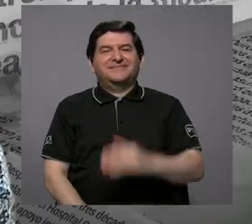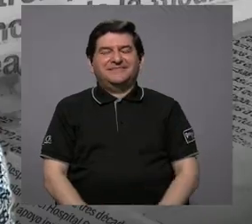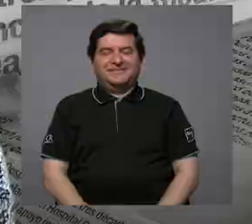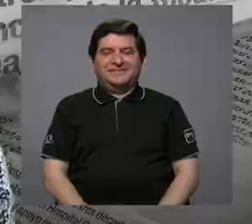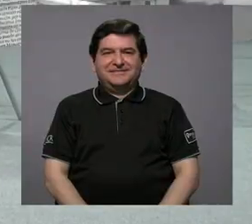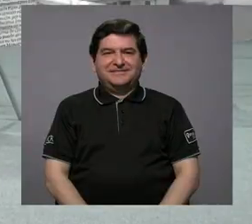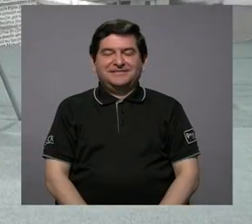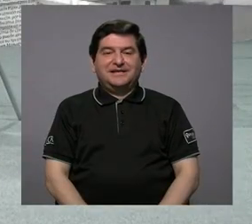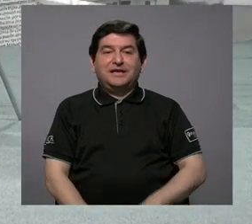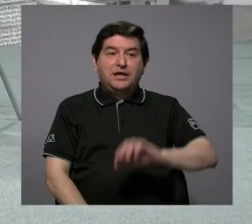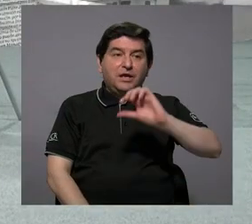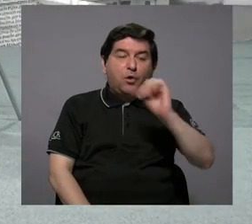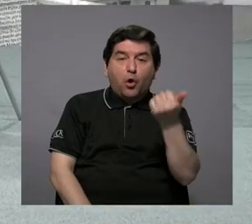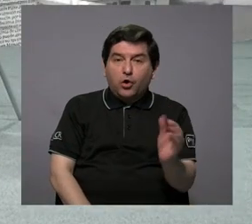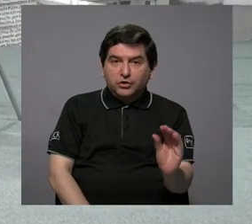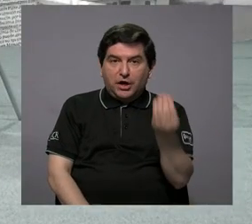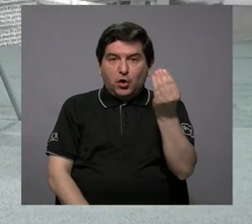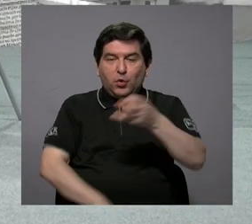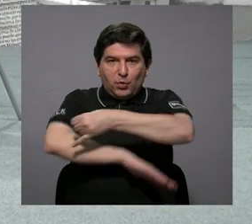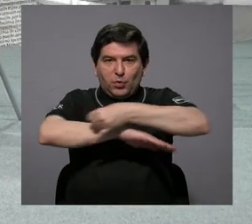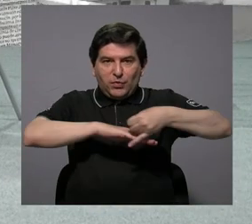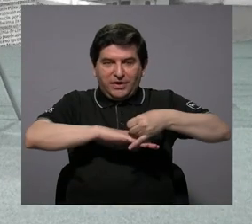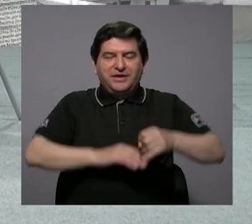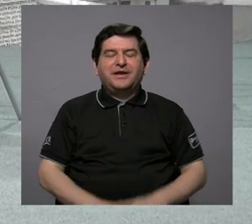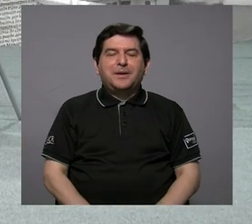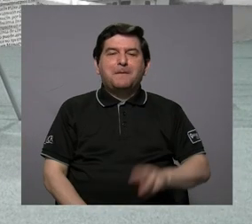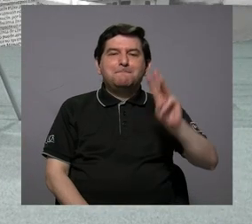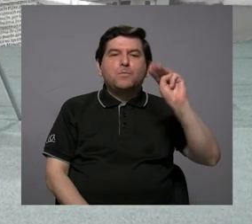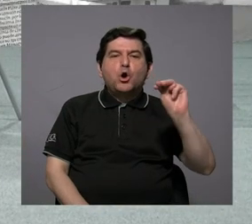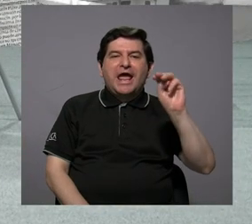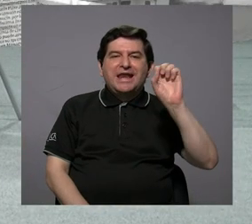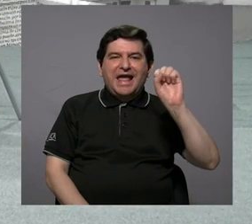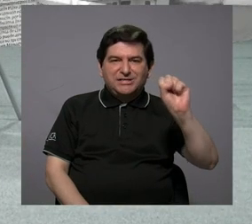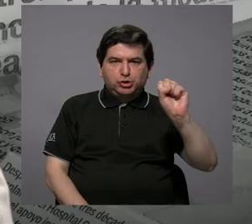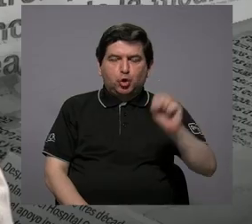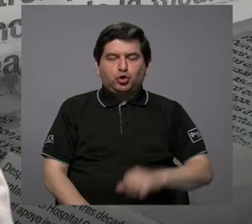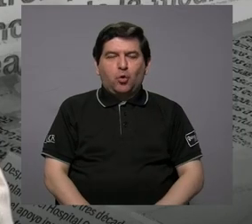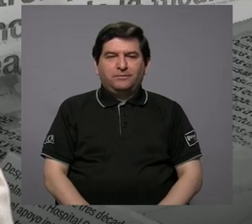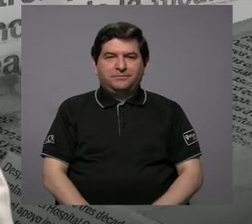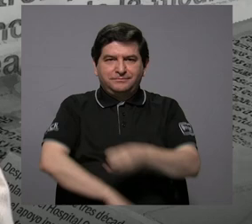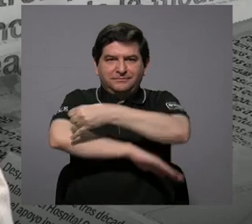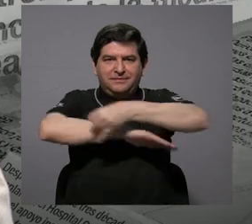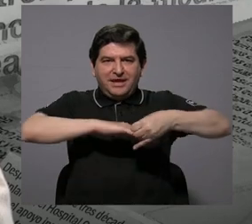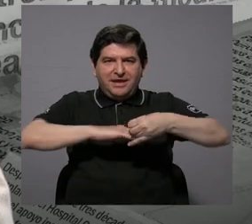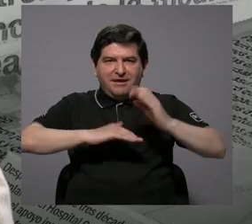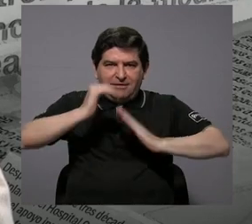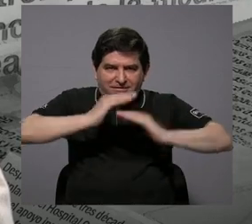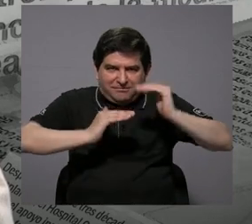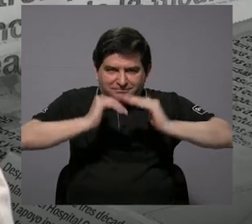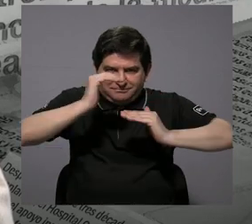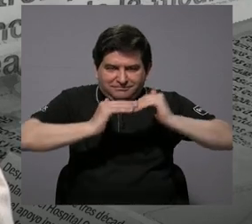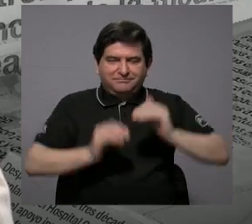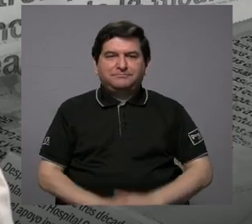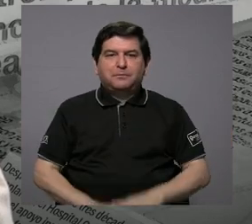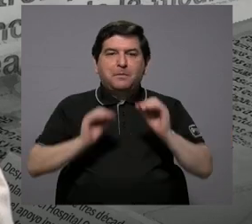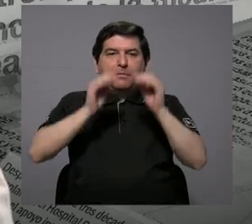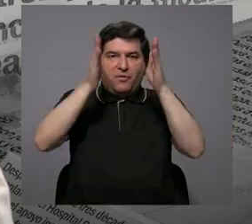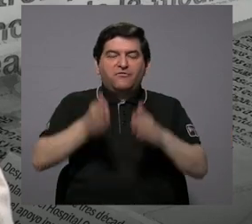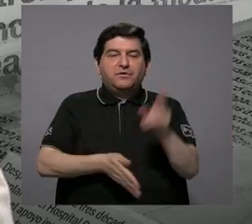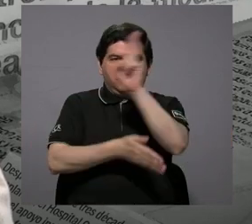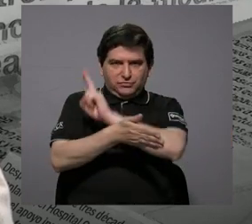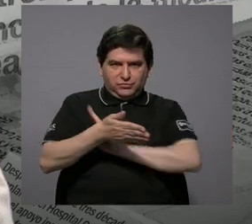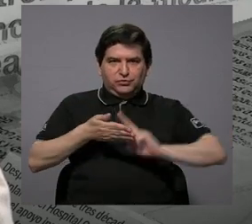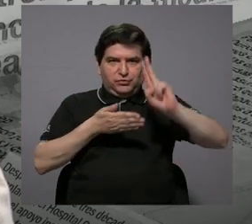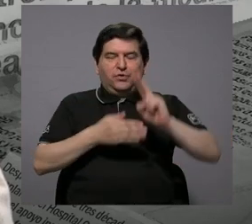aquí a esta otra joven ingeniera Morelia Soto, también ingeniera civil y profesora de la